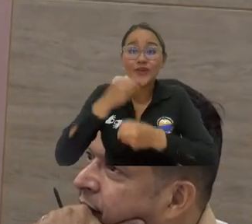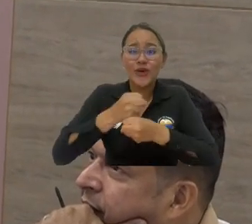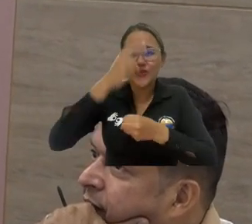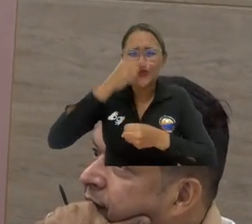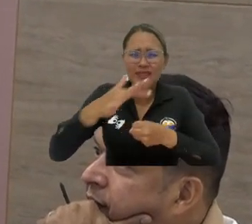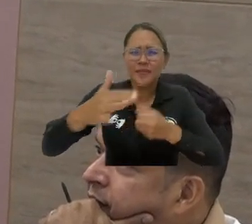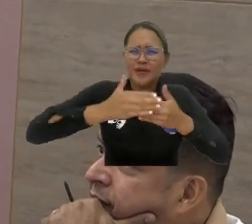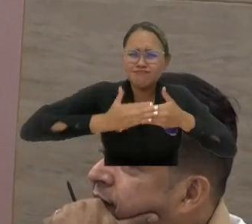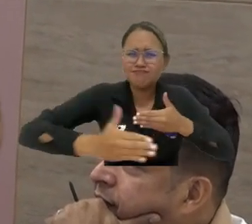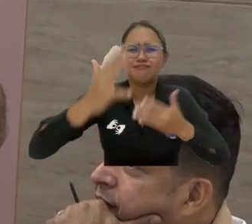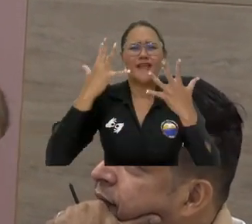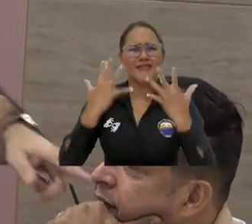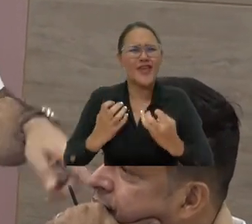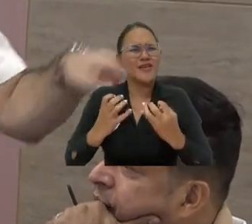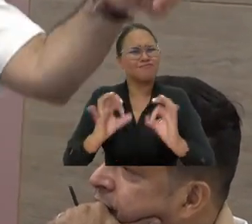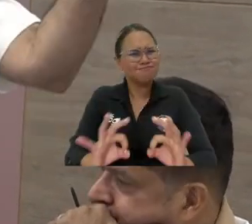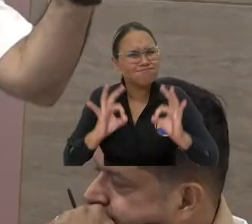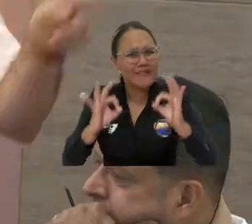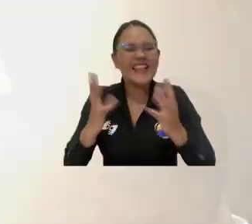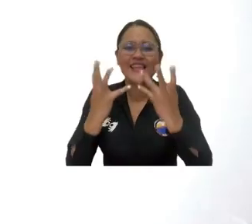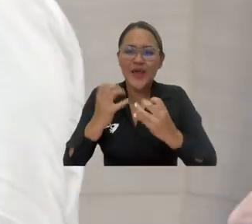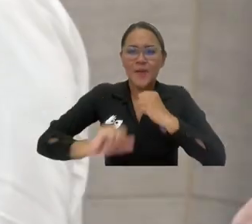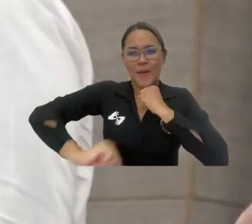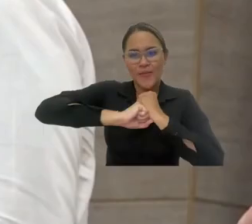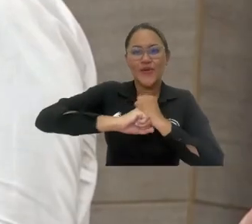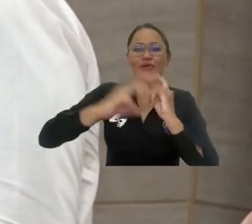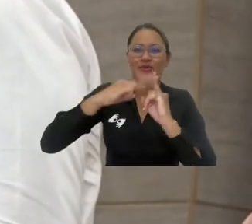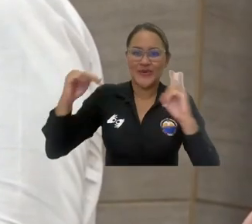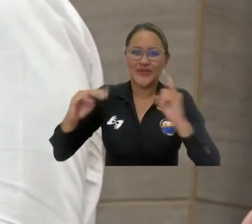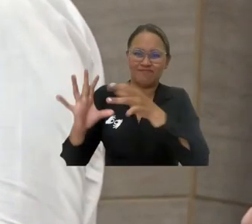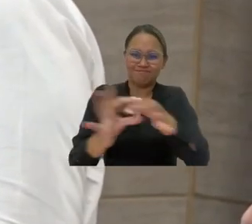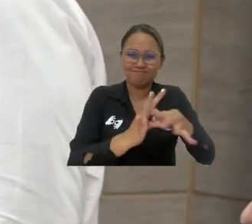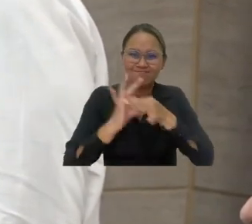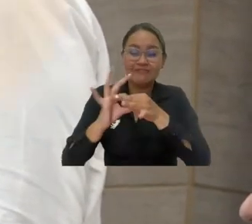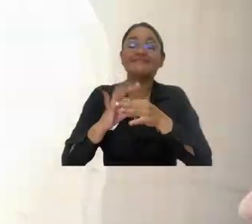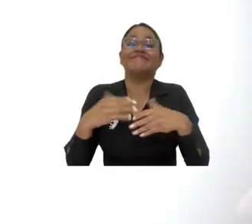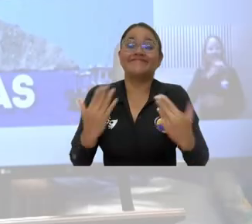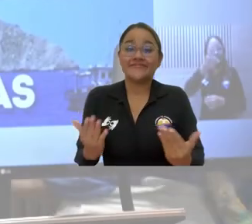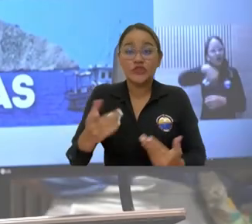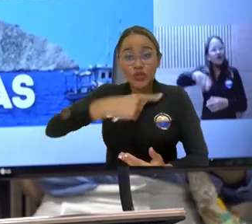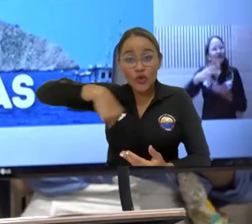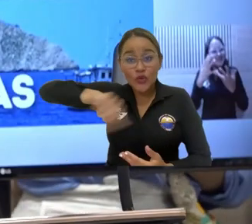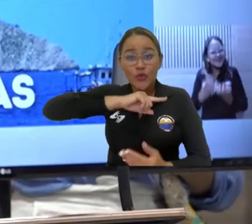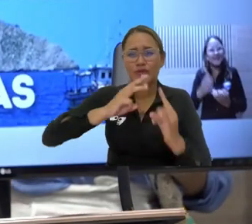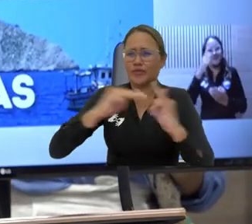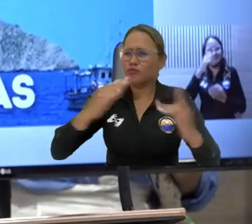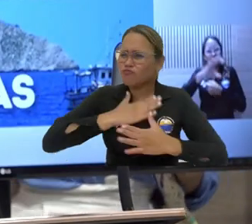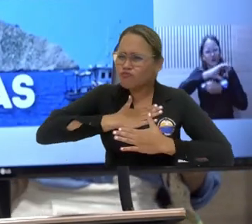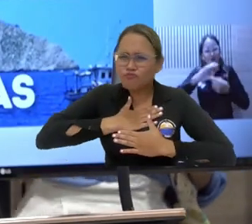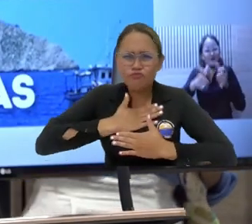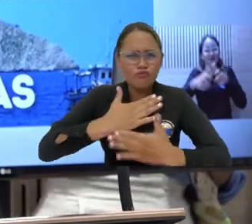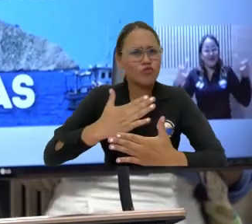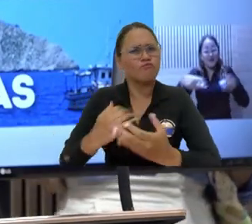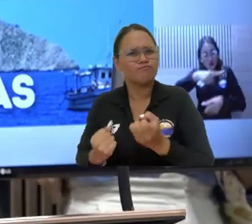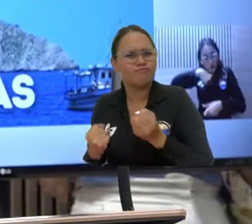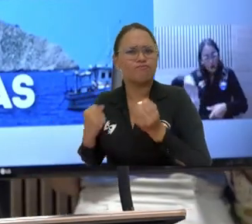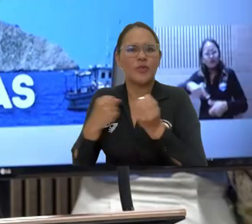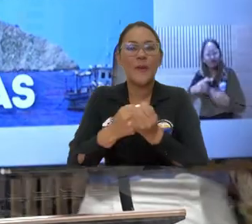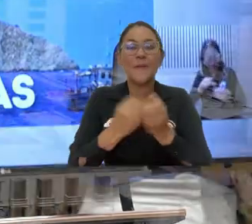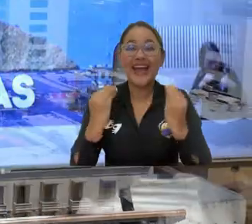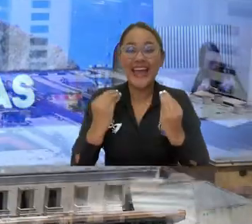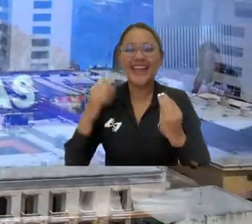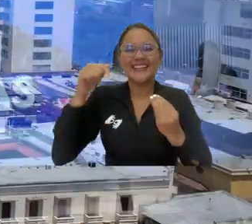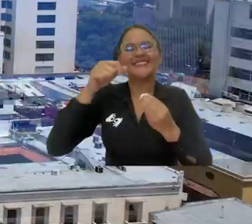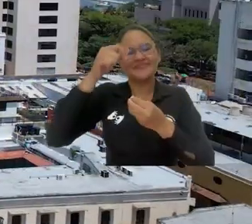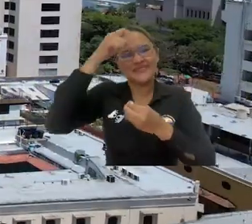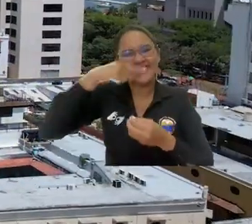historia de Santa Marta, pero lo quiero hacer con ustedes, lo quiero hacer con la Universidad del Magdalena. Así que de parte de las almas de la Universidad del Magdalena, cuenten